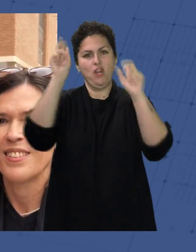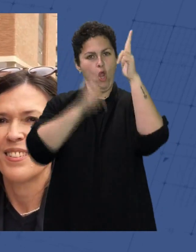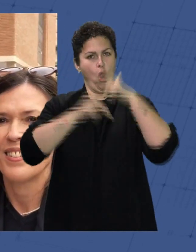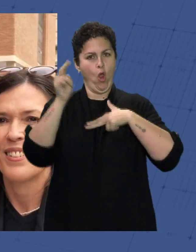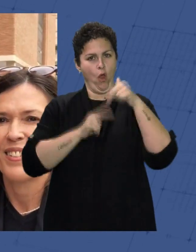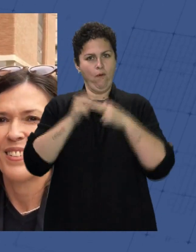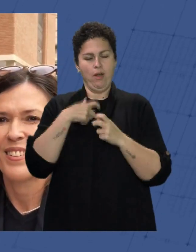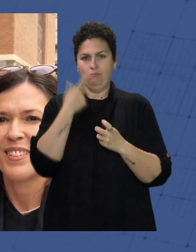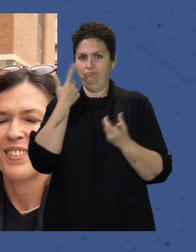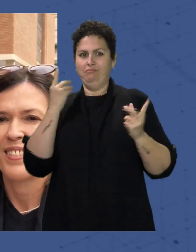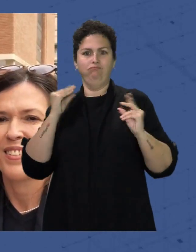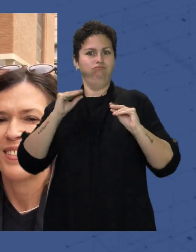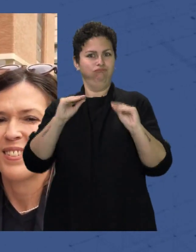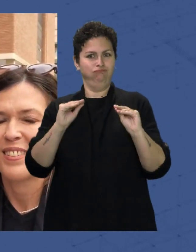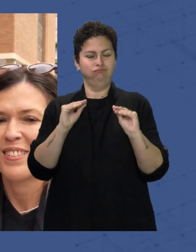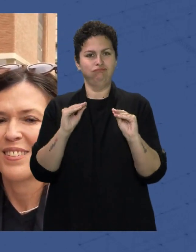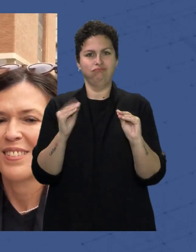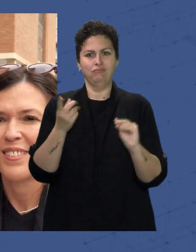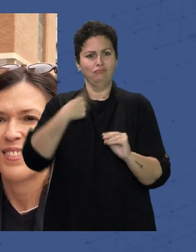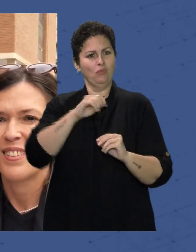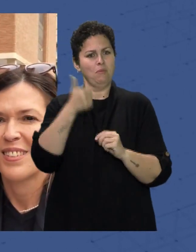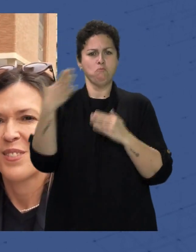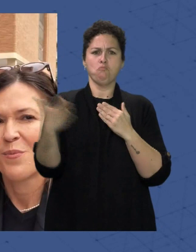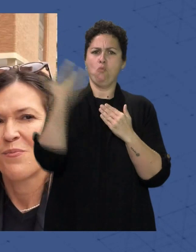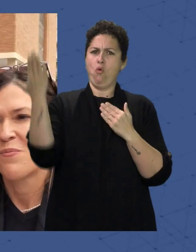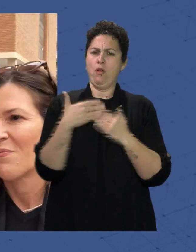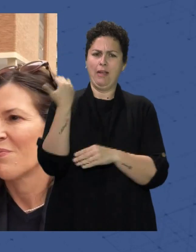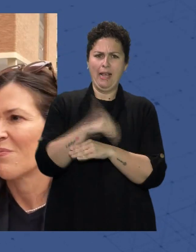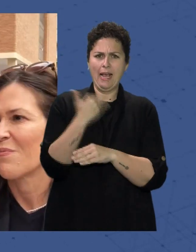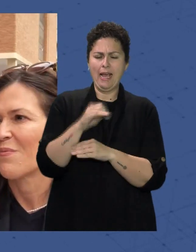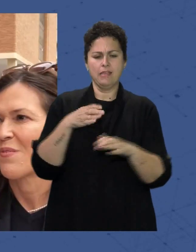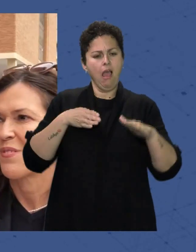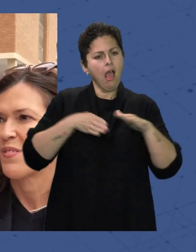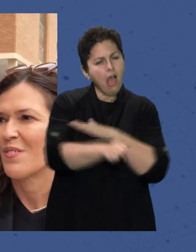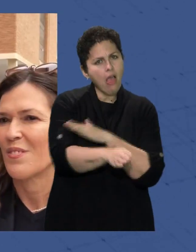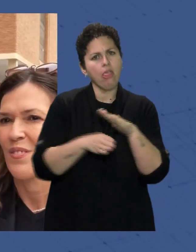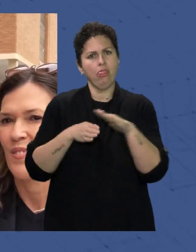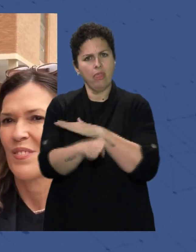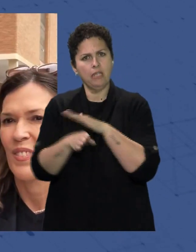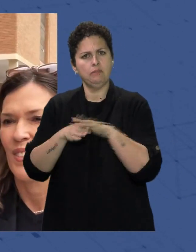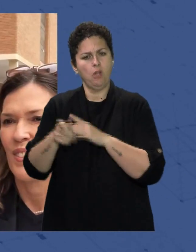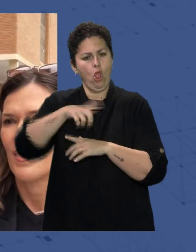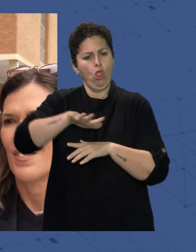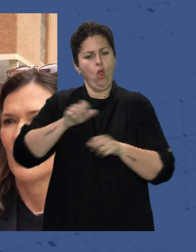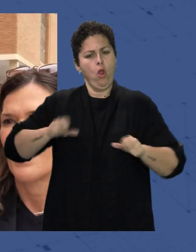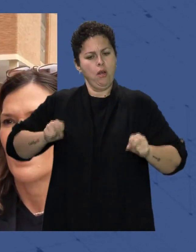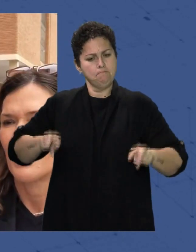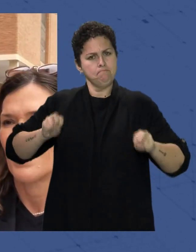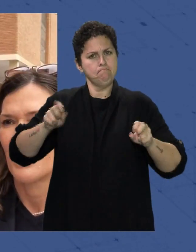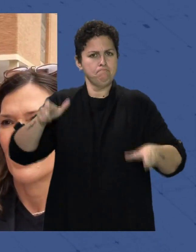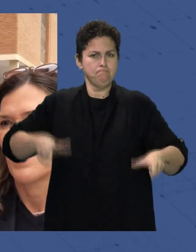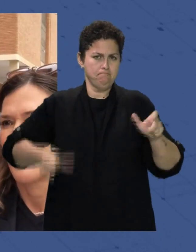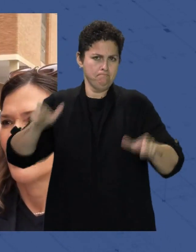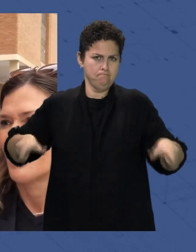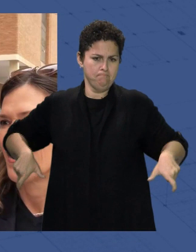emblemática en la cual hemos modernizado la calle en términos de accesibilidad en la parte peatonal nos están acompañando los vecinos